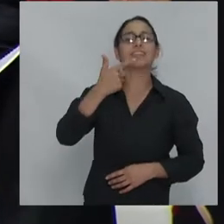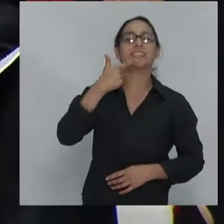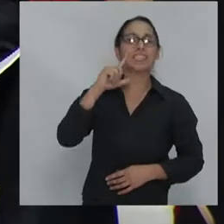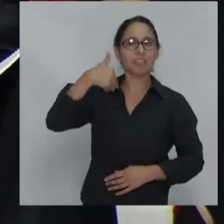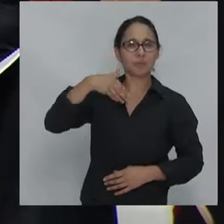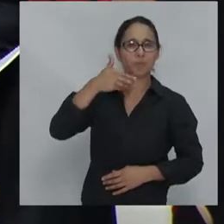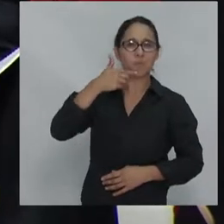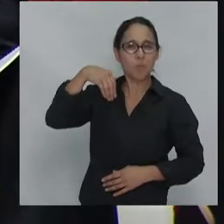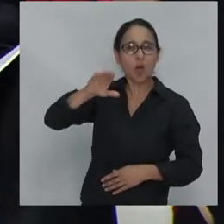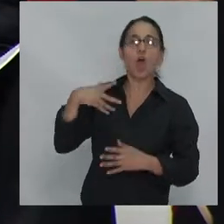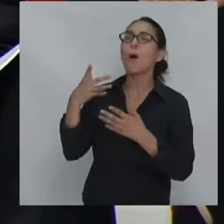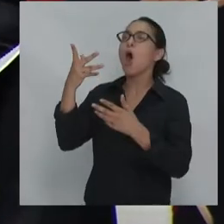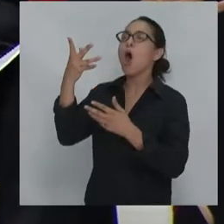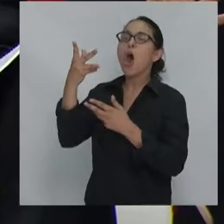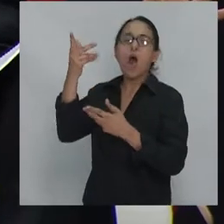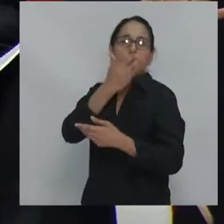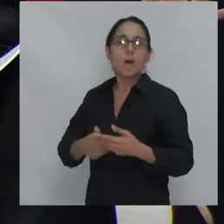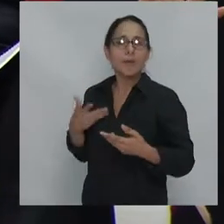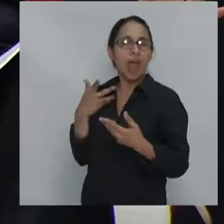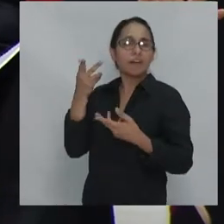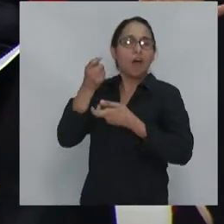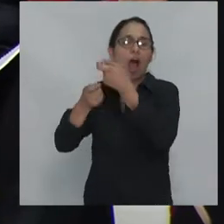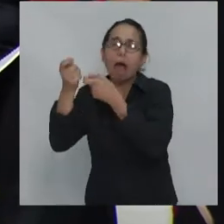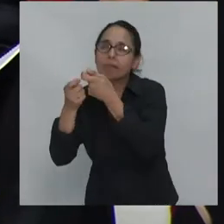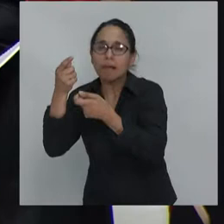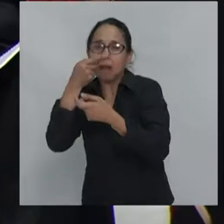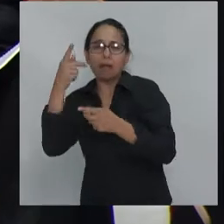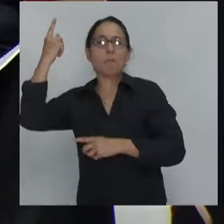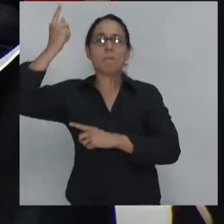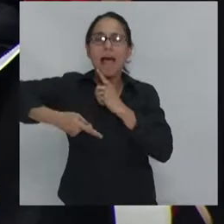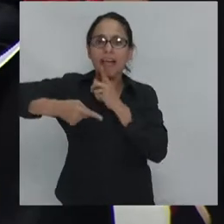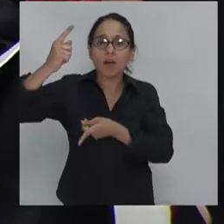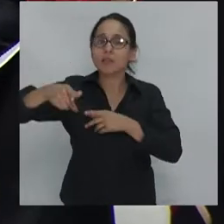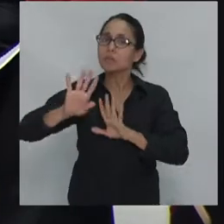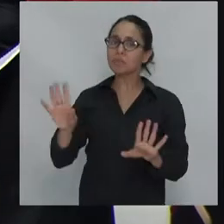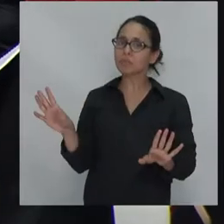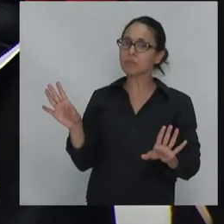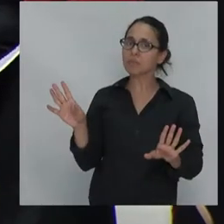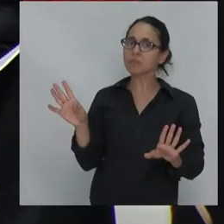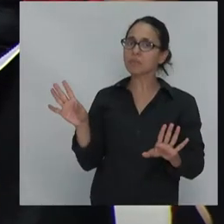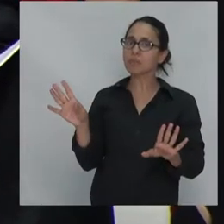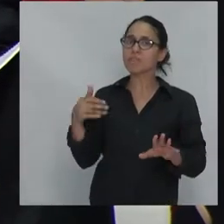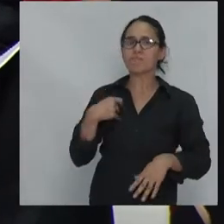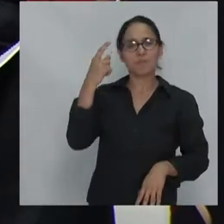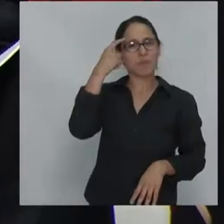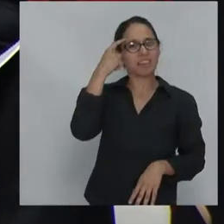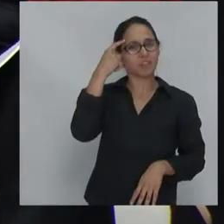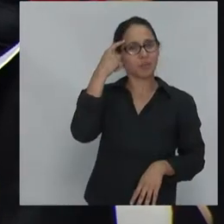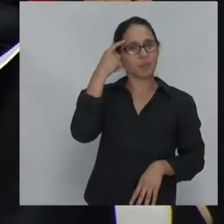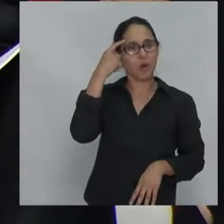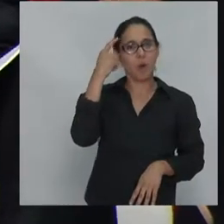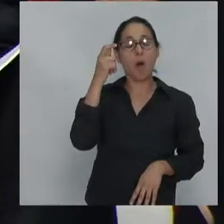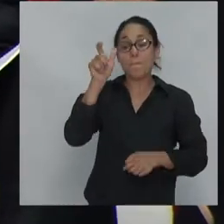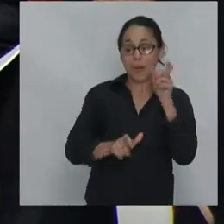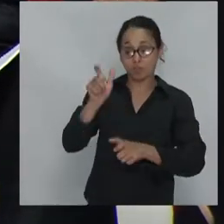en contra de, ejemplo, no creo que Trump sea un fascista. No creo que muchos de los dirigentes que yo